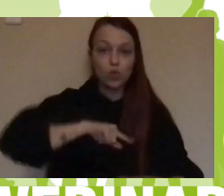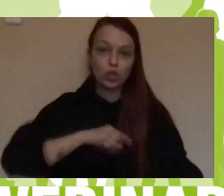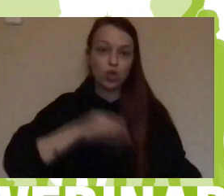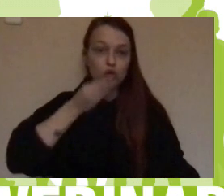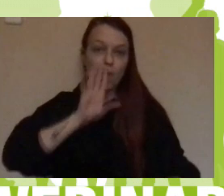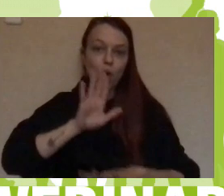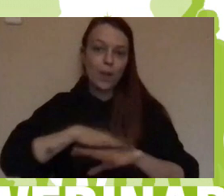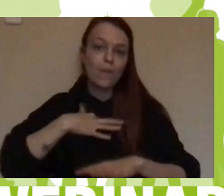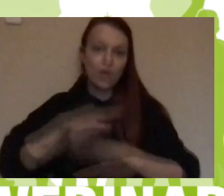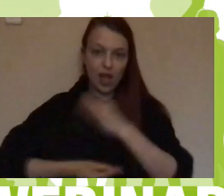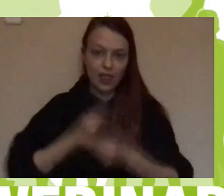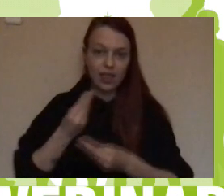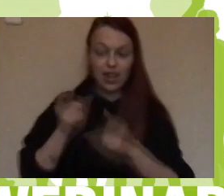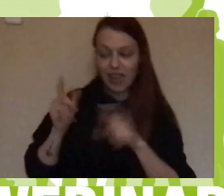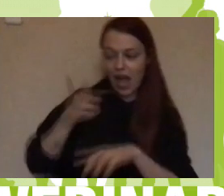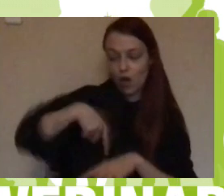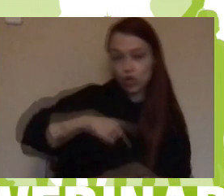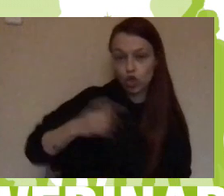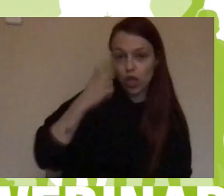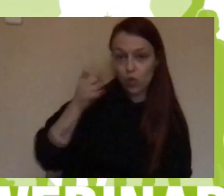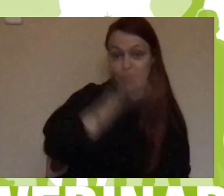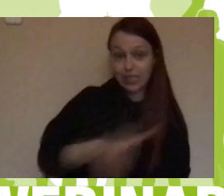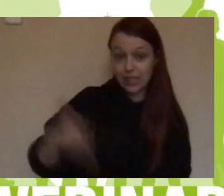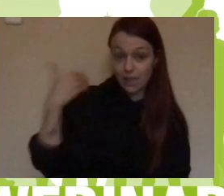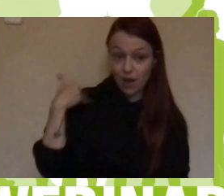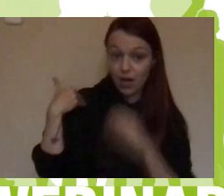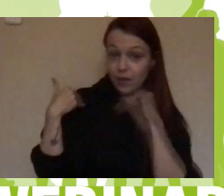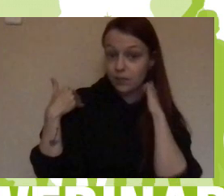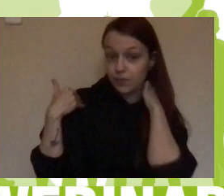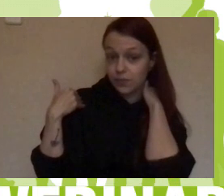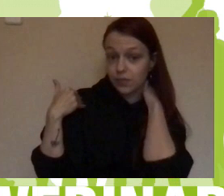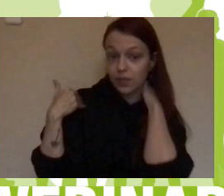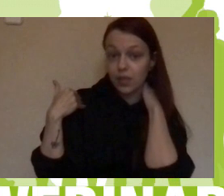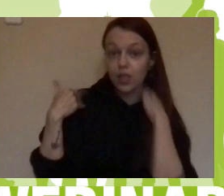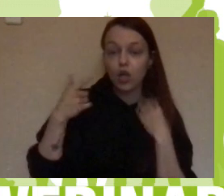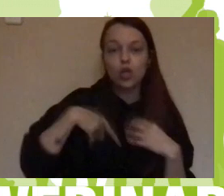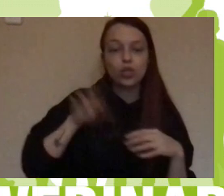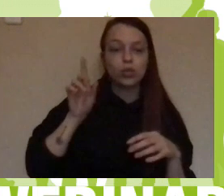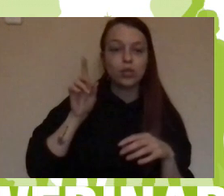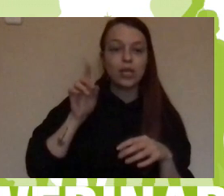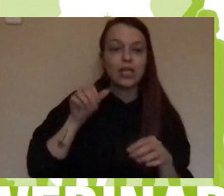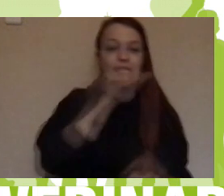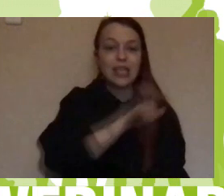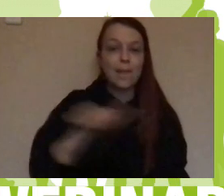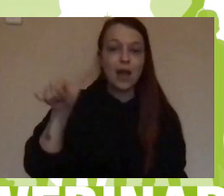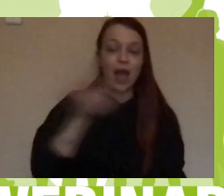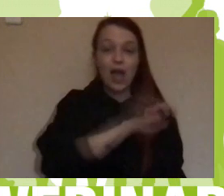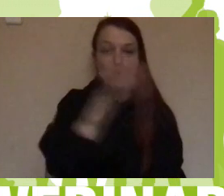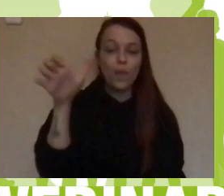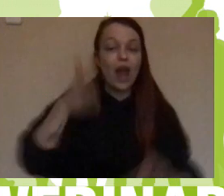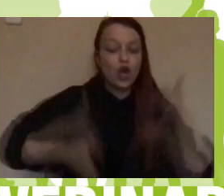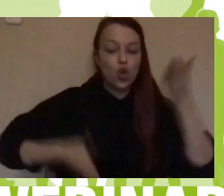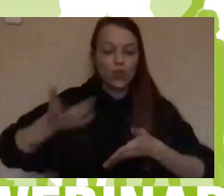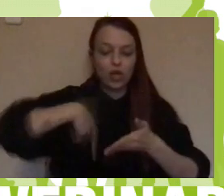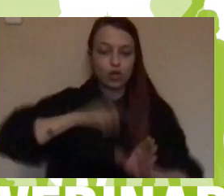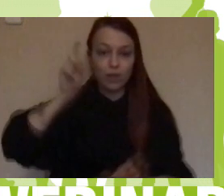de nuestro alumnado. Esta última semana que pasó, estuvimos participando en la Semana Europea de la Robótica y hemos construido